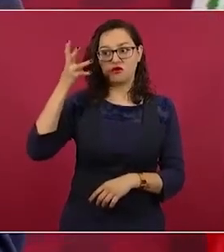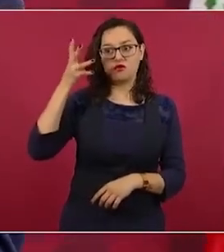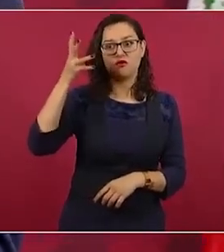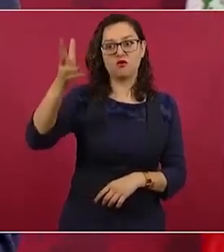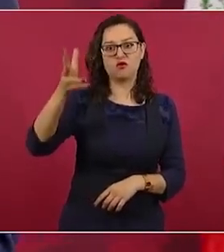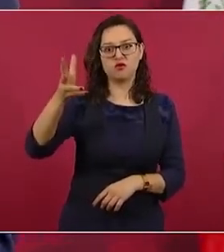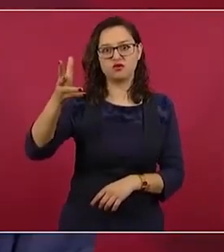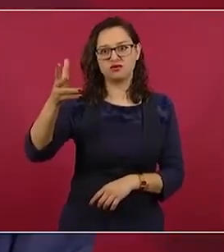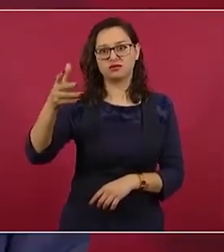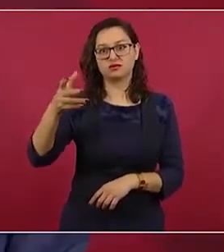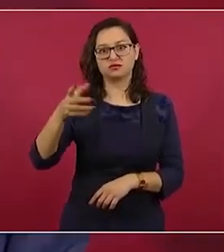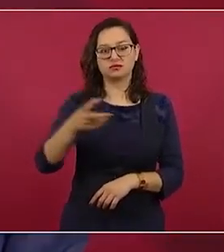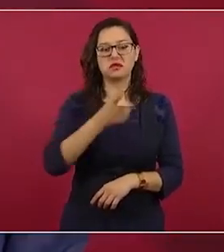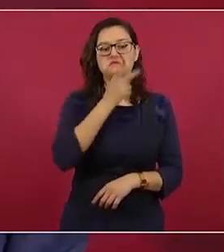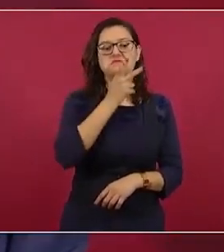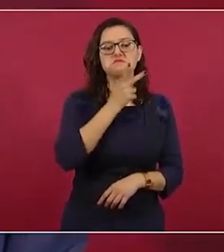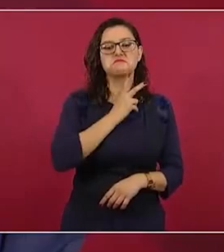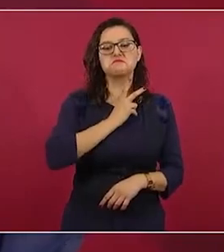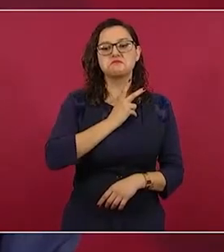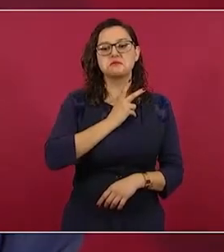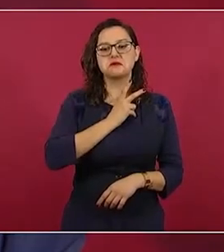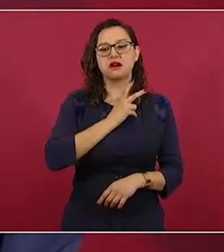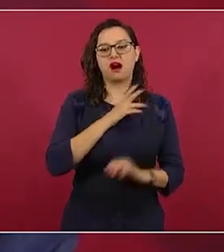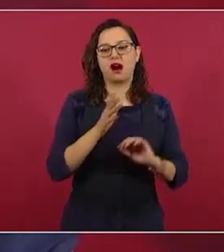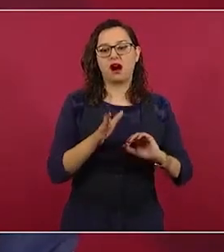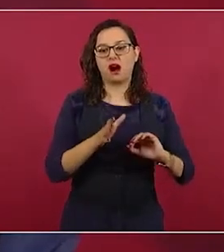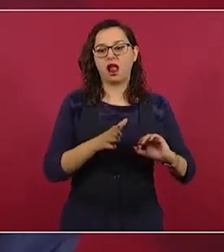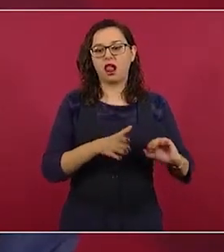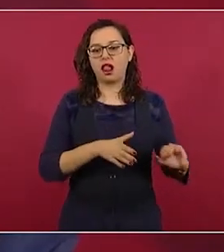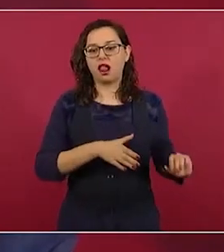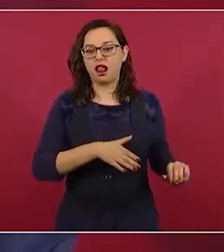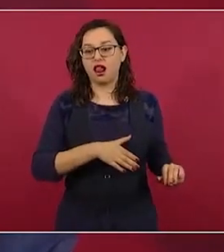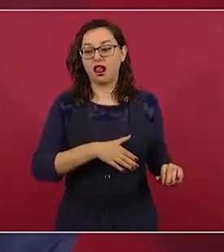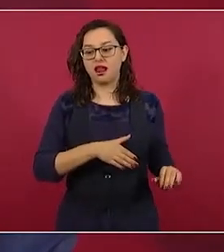modernizar la industria sin el litio.